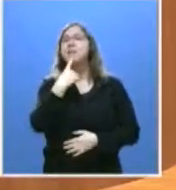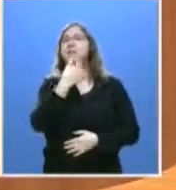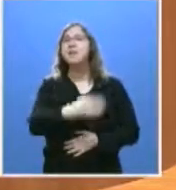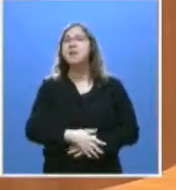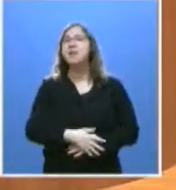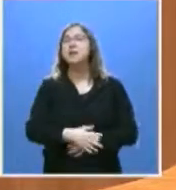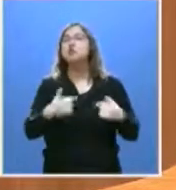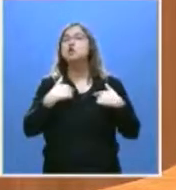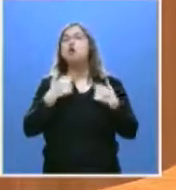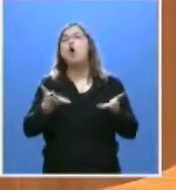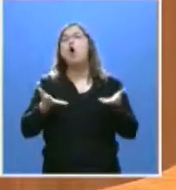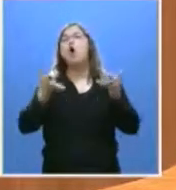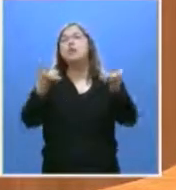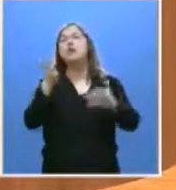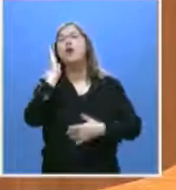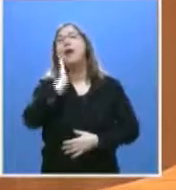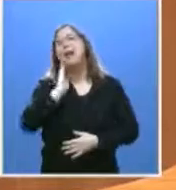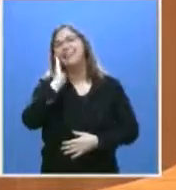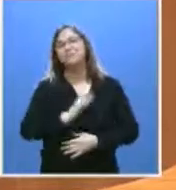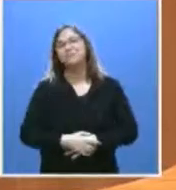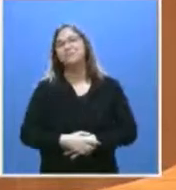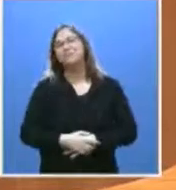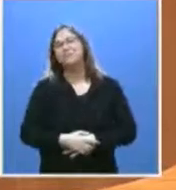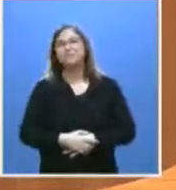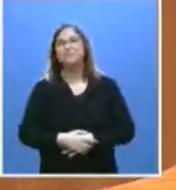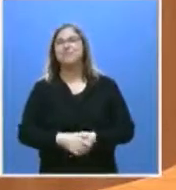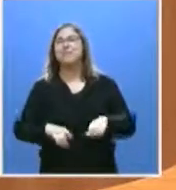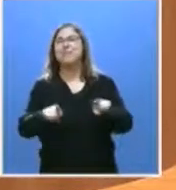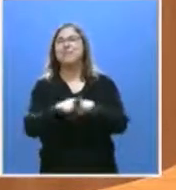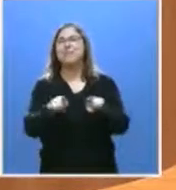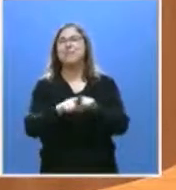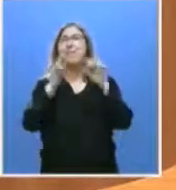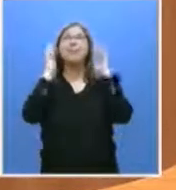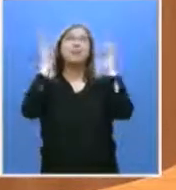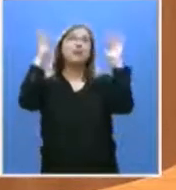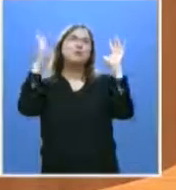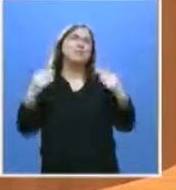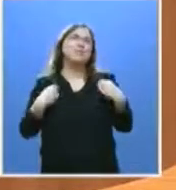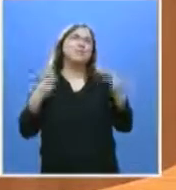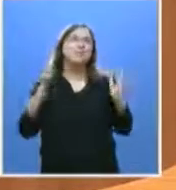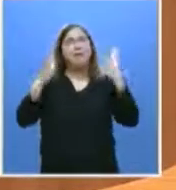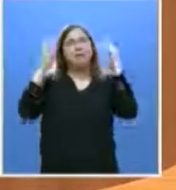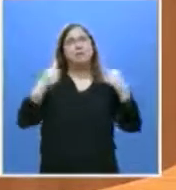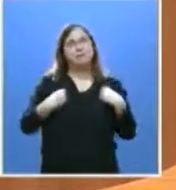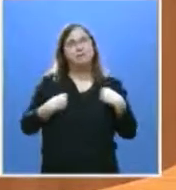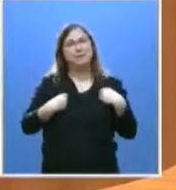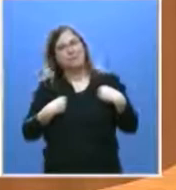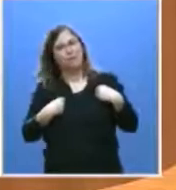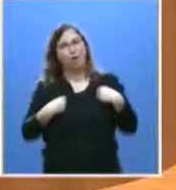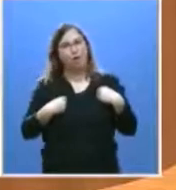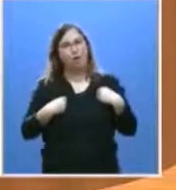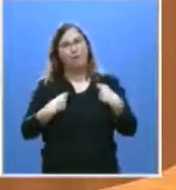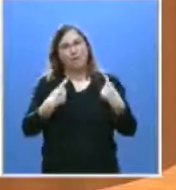yo ofrezco cariño. No, es como lo de ilusión también se vive. Bueno, se vive, pero se pasa bastante mal.